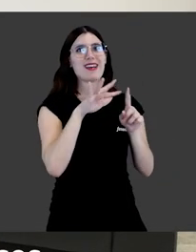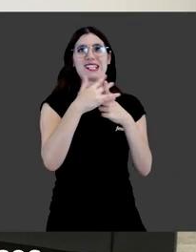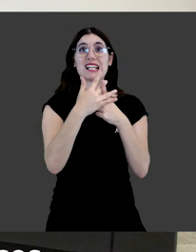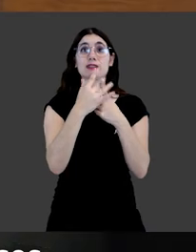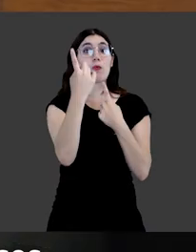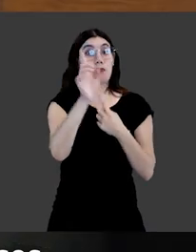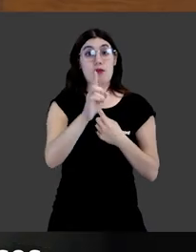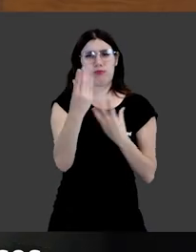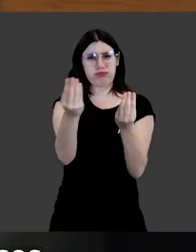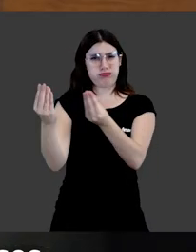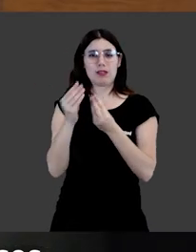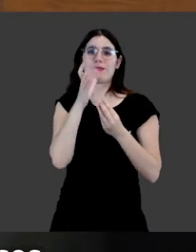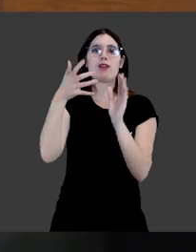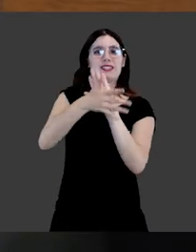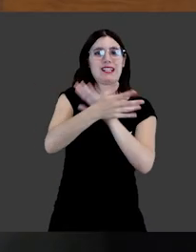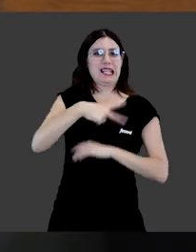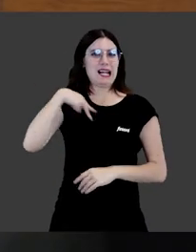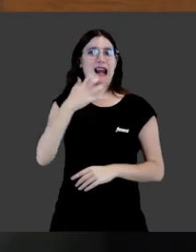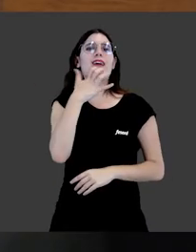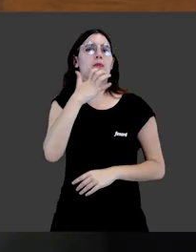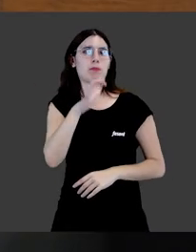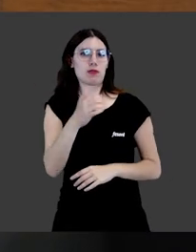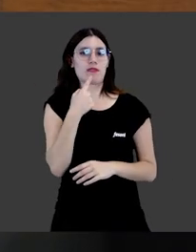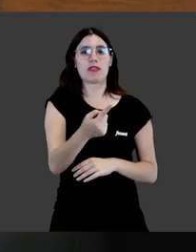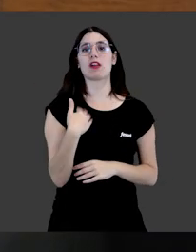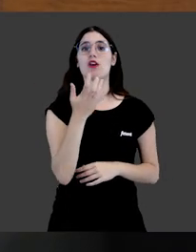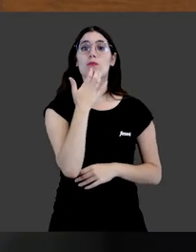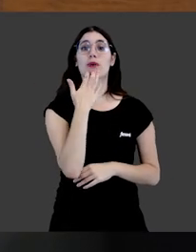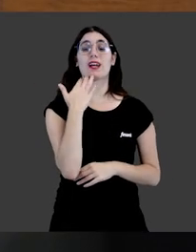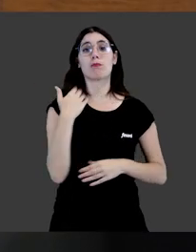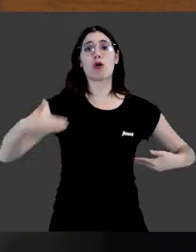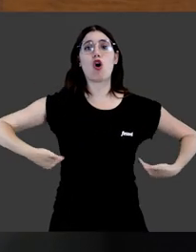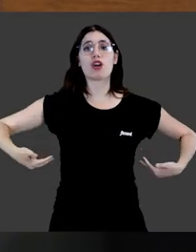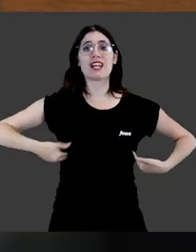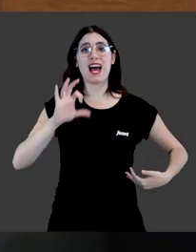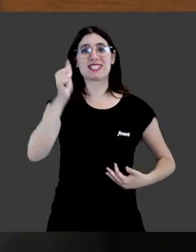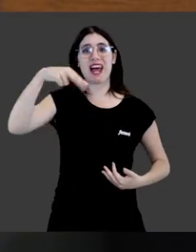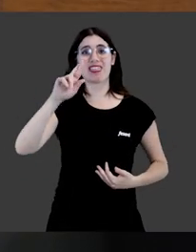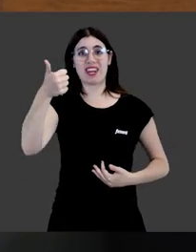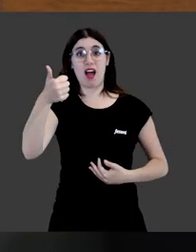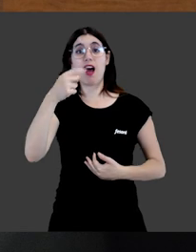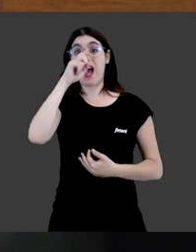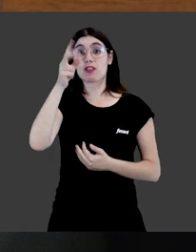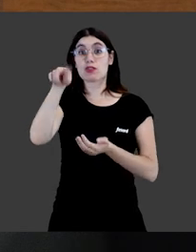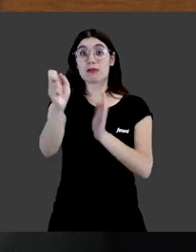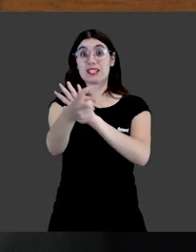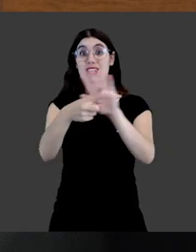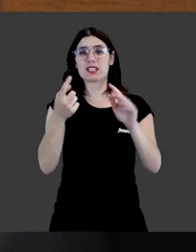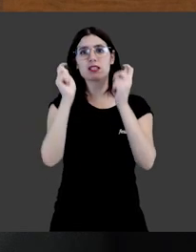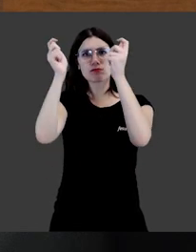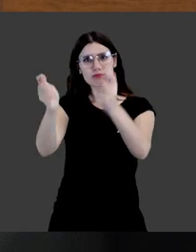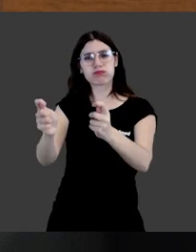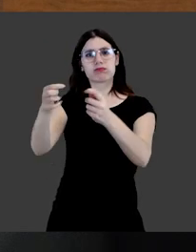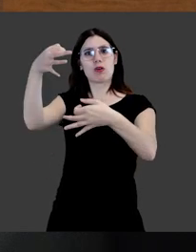que más que un caso hay muchísimos casos, pero bueno, voy a comentar a modo de ejemplo, por ejemplo, el de la gorila Sandra, a la que en 2016